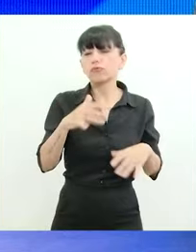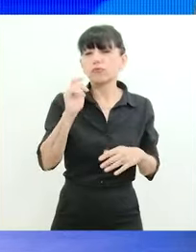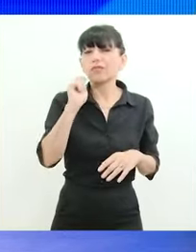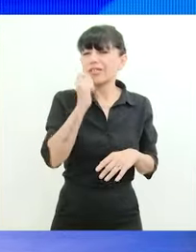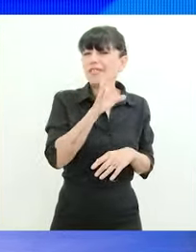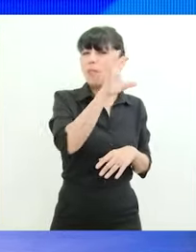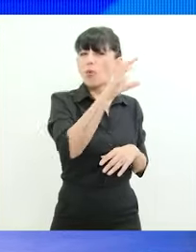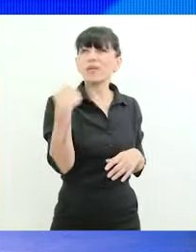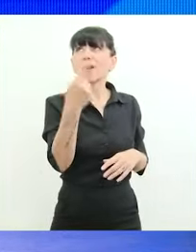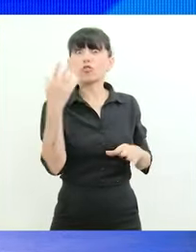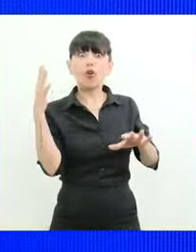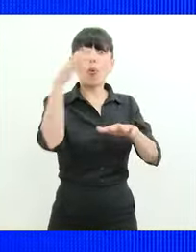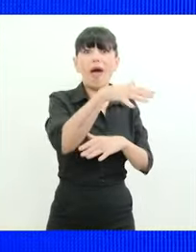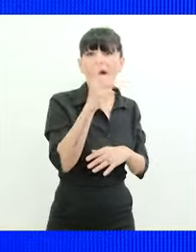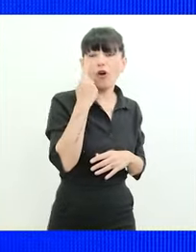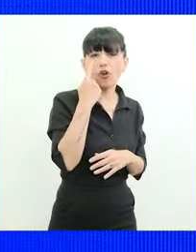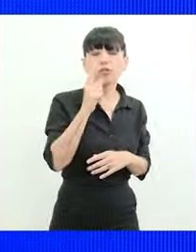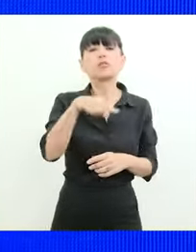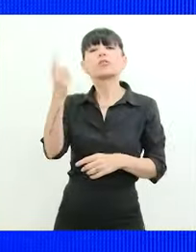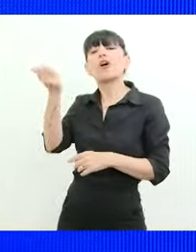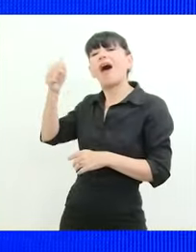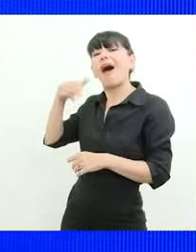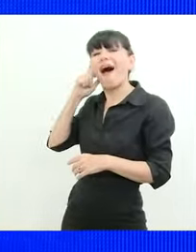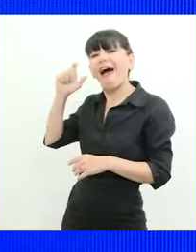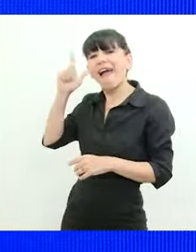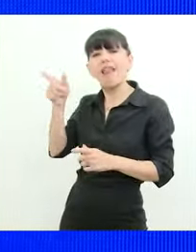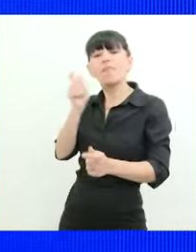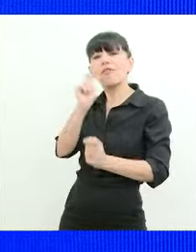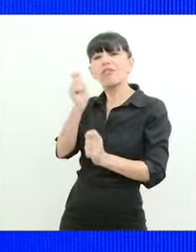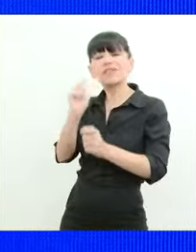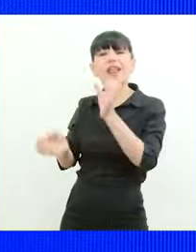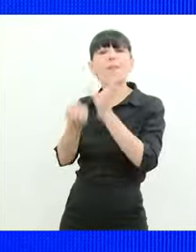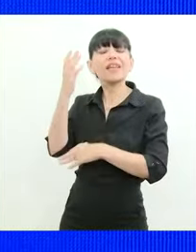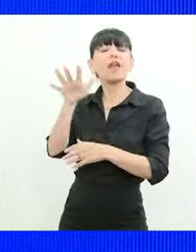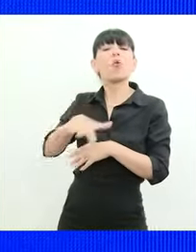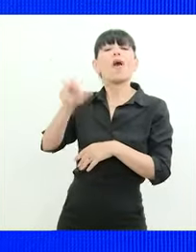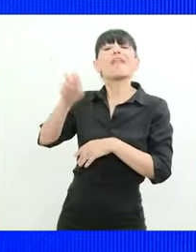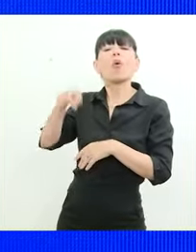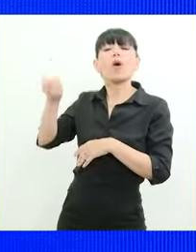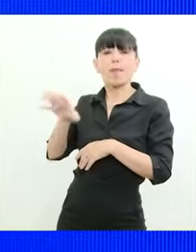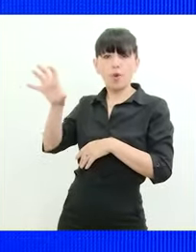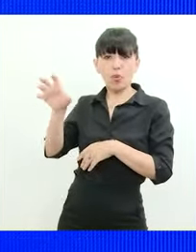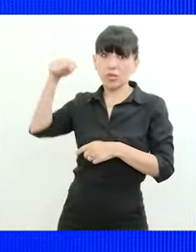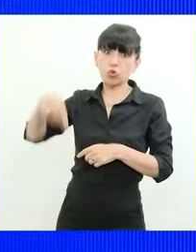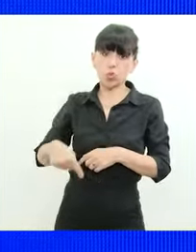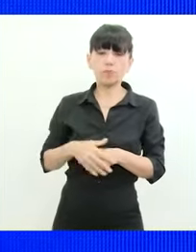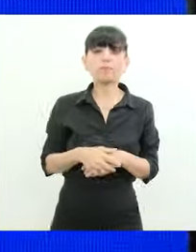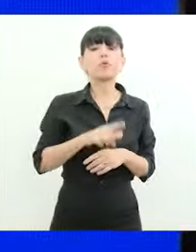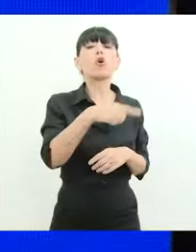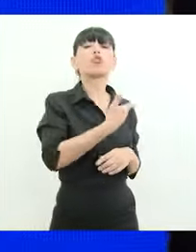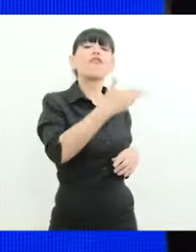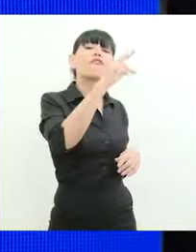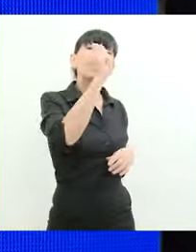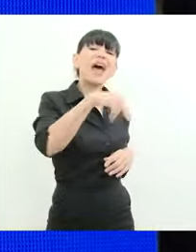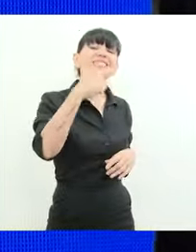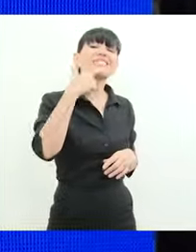linda provincia para conocer. Recibimos también a Ángel Casagrande, periodista de la mañana de Neuquén, del sur de nuestro país. Francisco Sotelo,